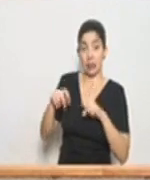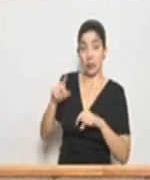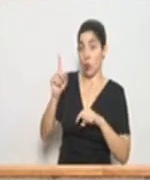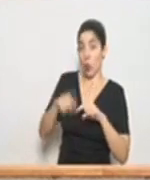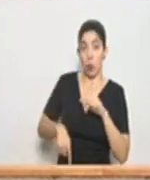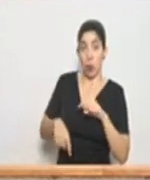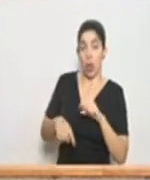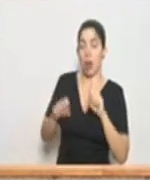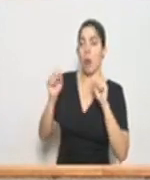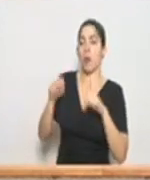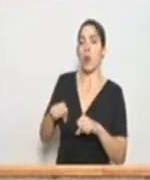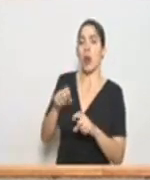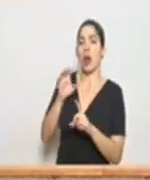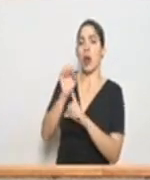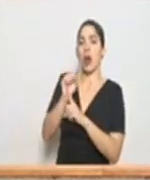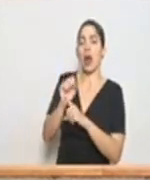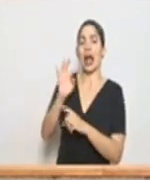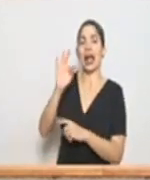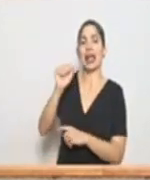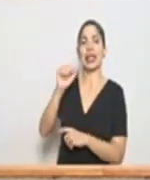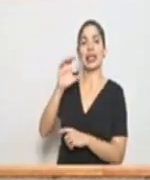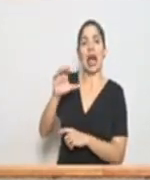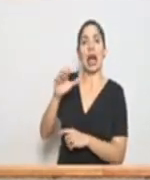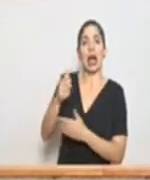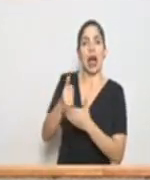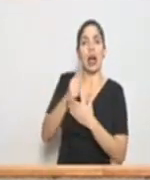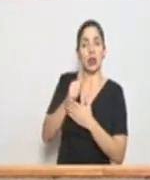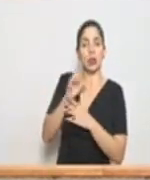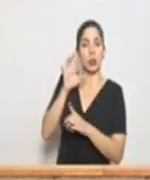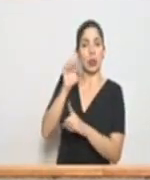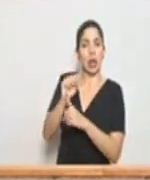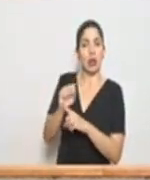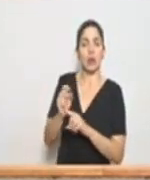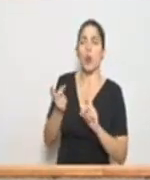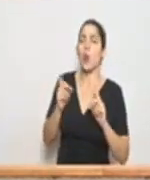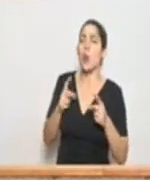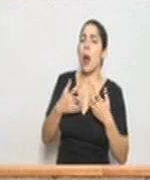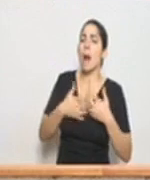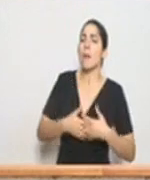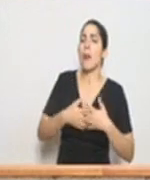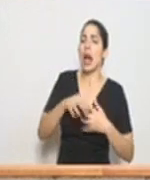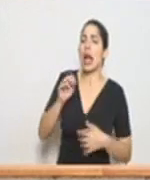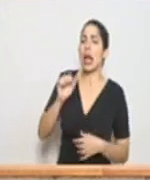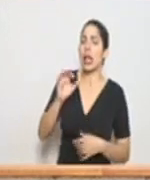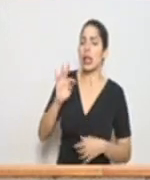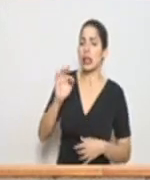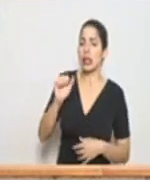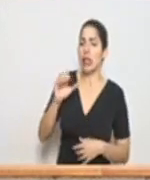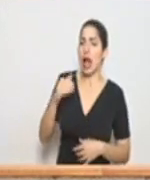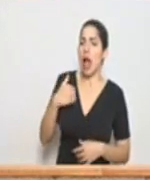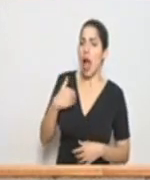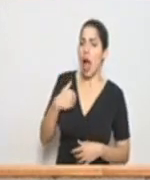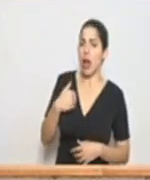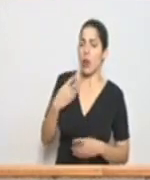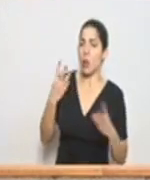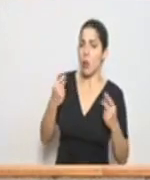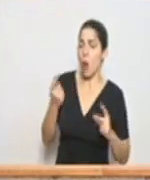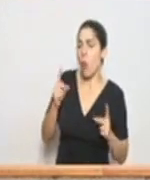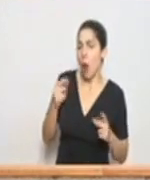se puede identificar a través de TAC cuáles máquinas de TAC se tendrían en disposición en este caso